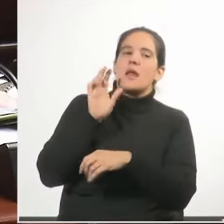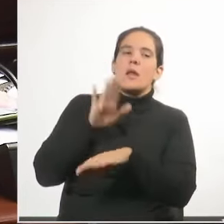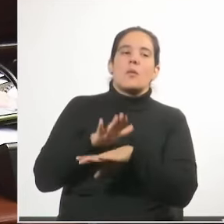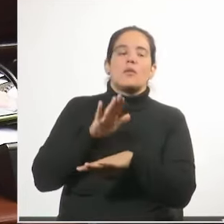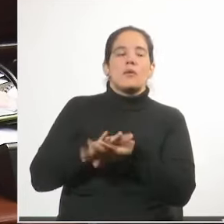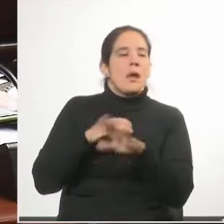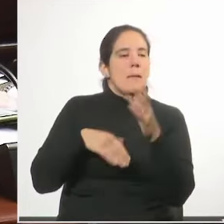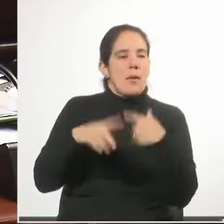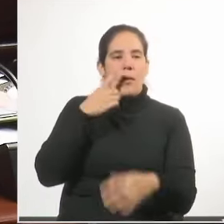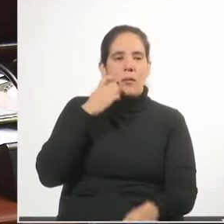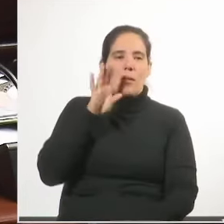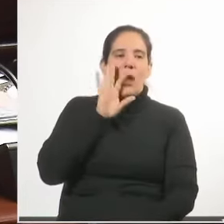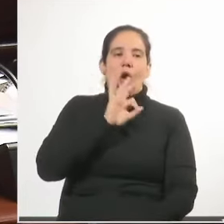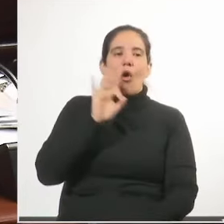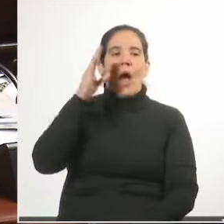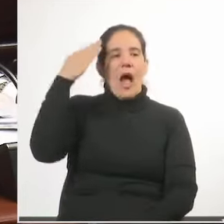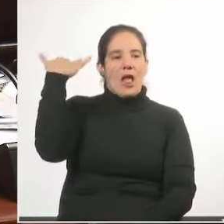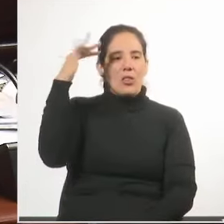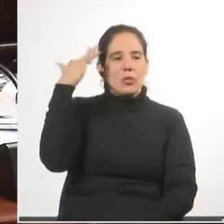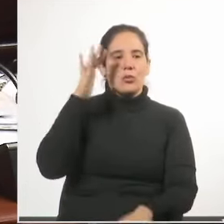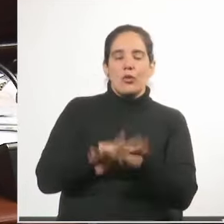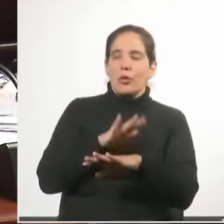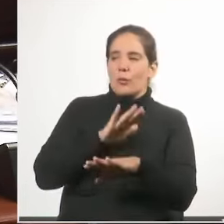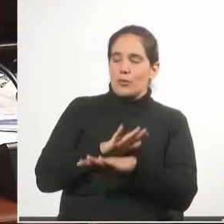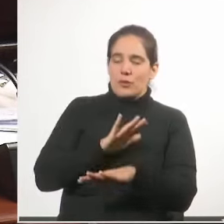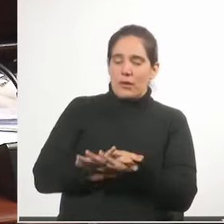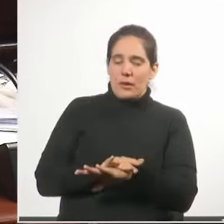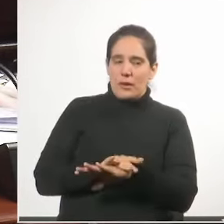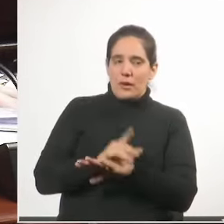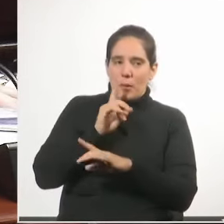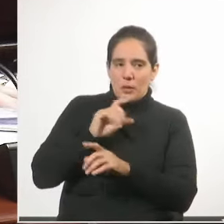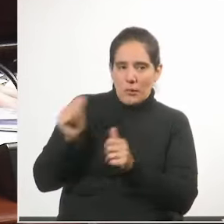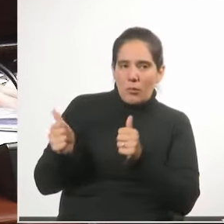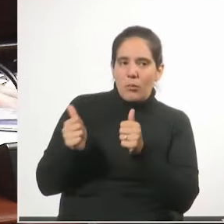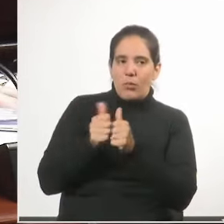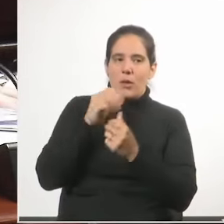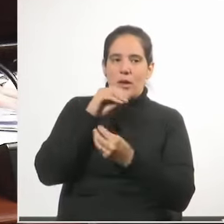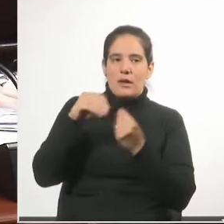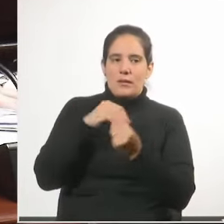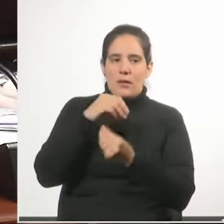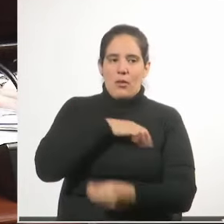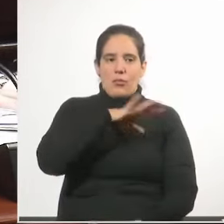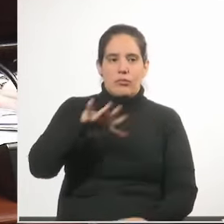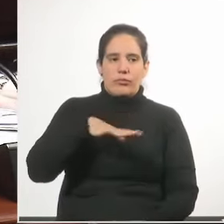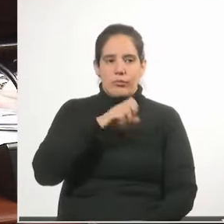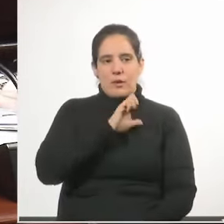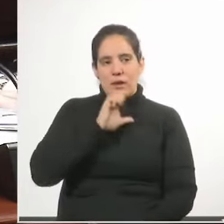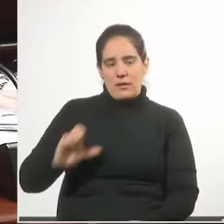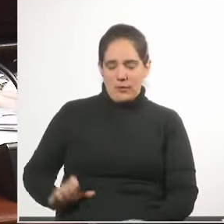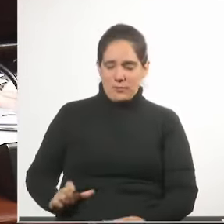padres o tutores, en su caso, sin perjuicio de la corresponsabilidad de la familia, la comunidad y el Estado.